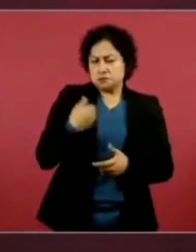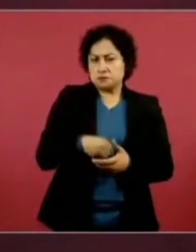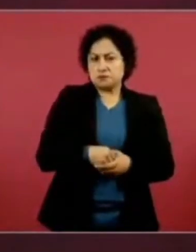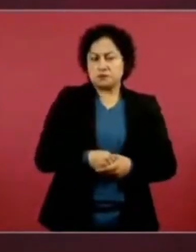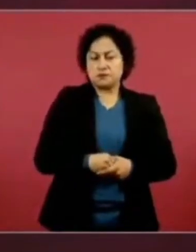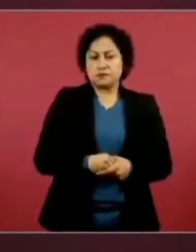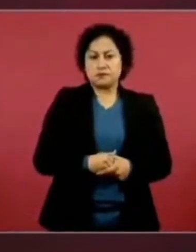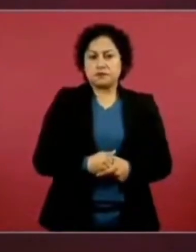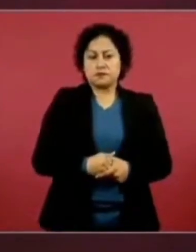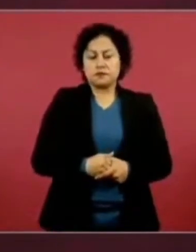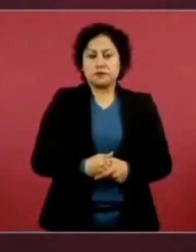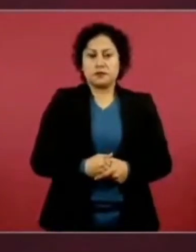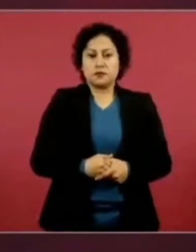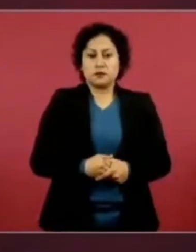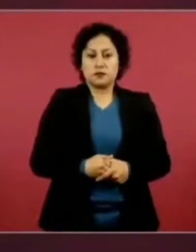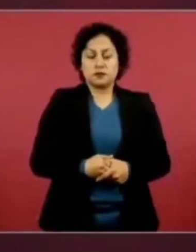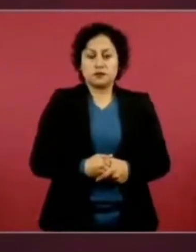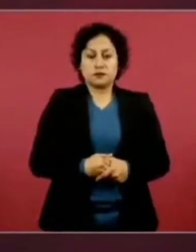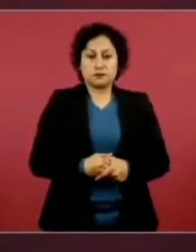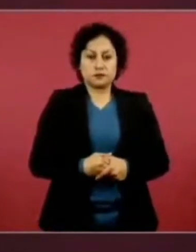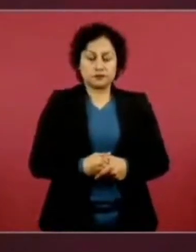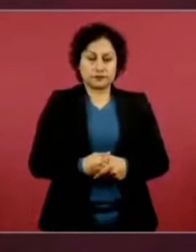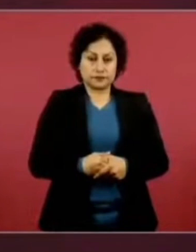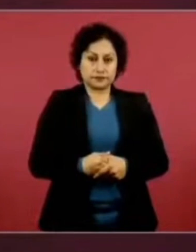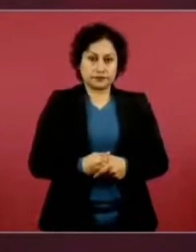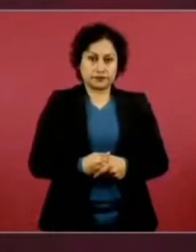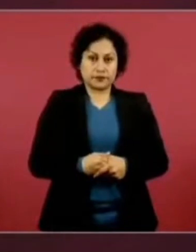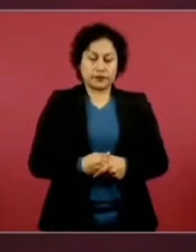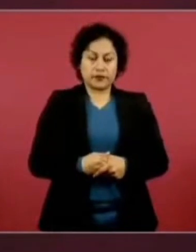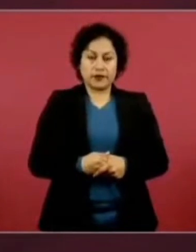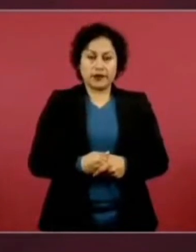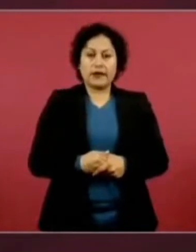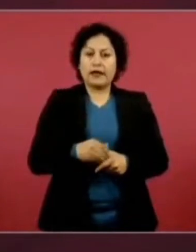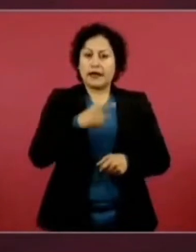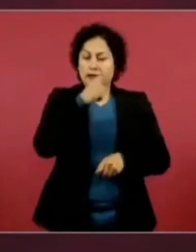Baja California,